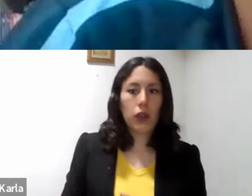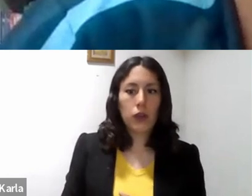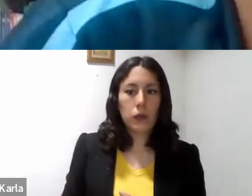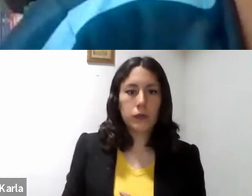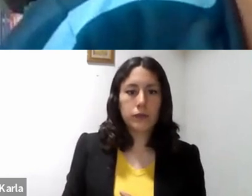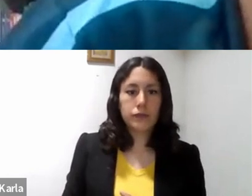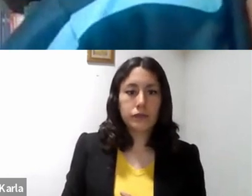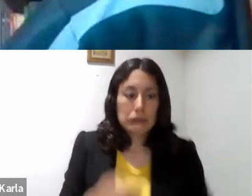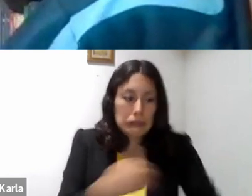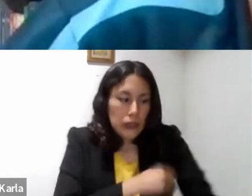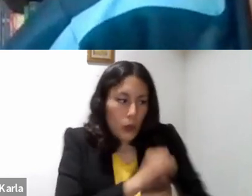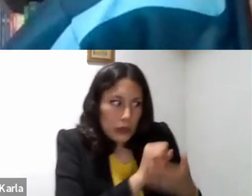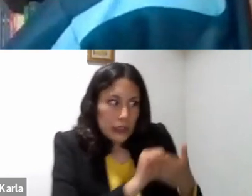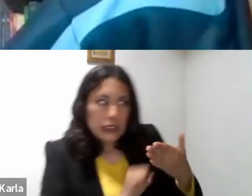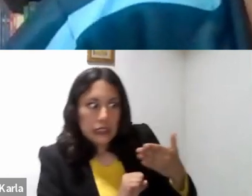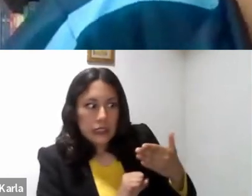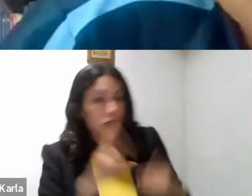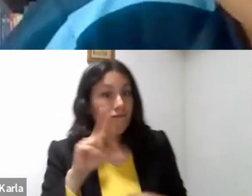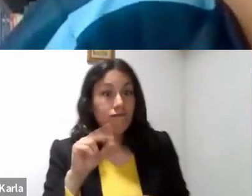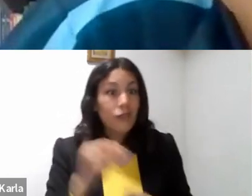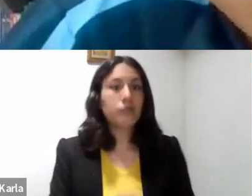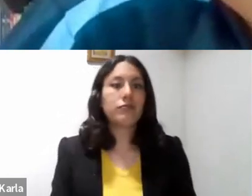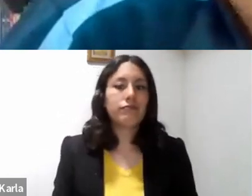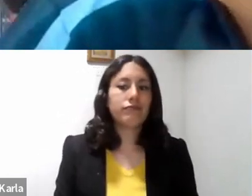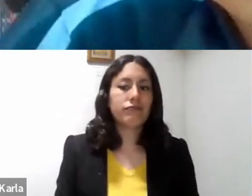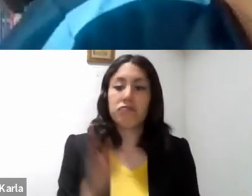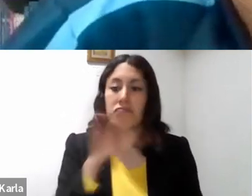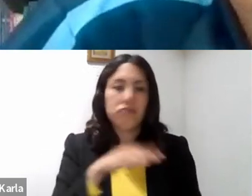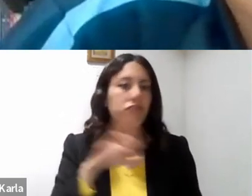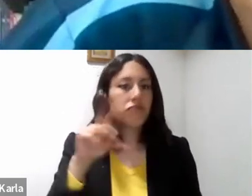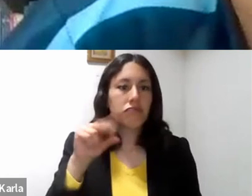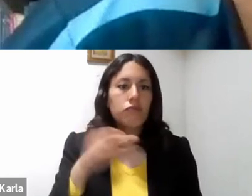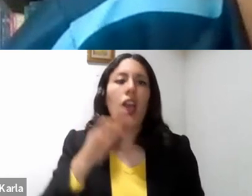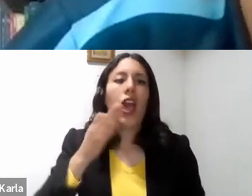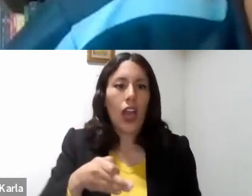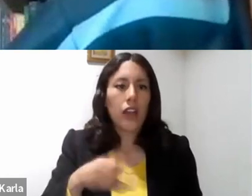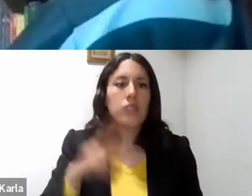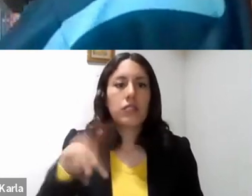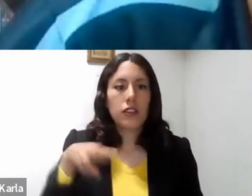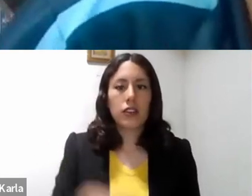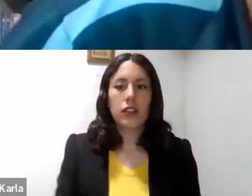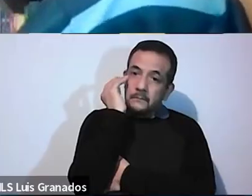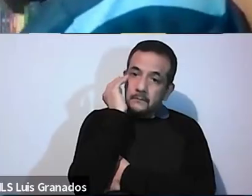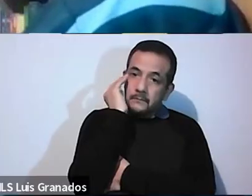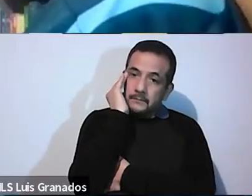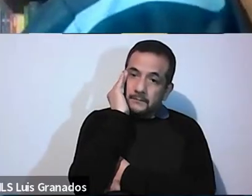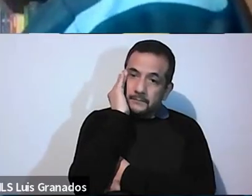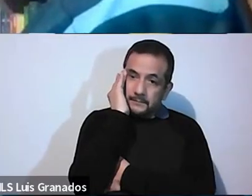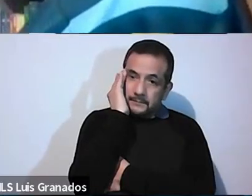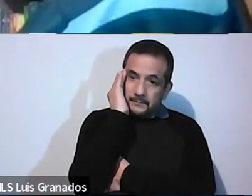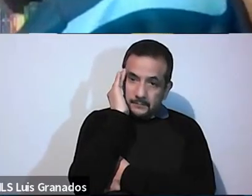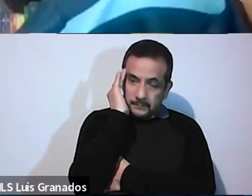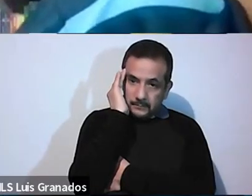llega pretendiendo ser alguien que no es, ¿verdad? No llega diciendo que es el hijo exitoso,